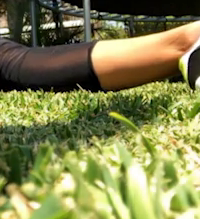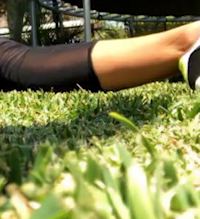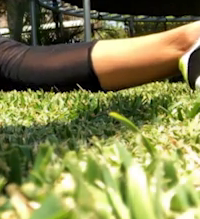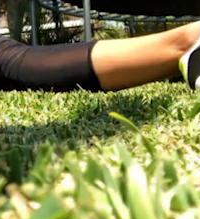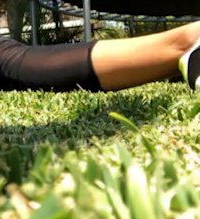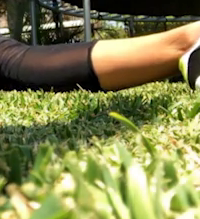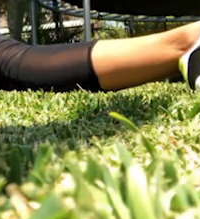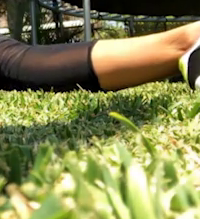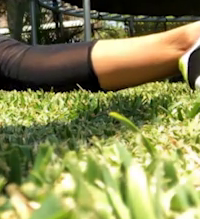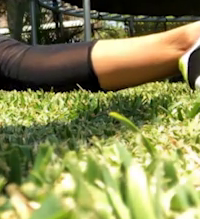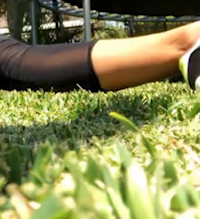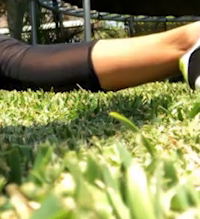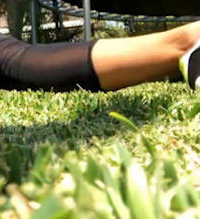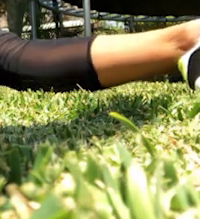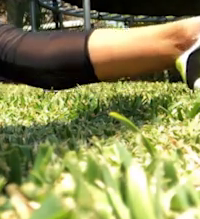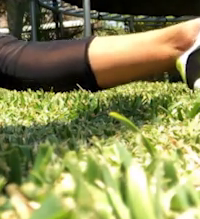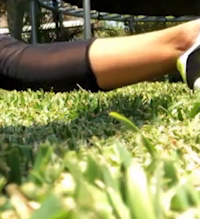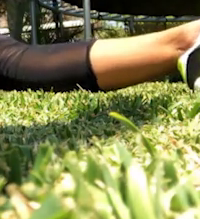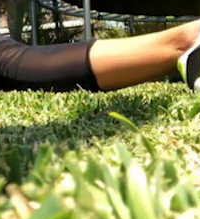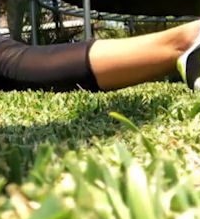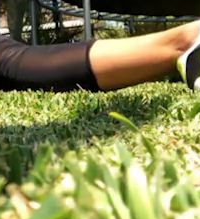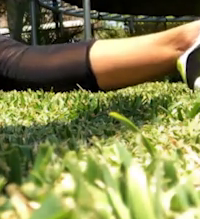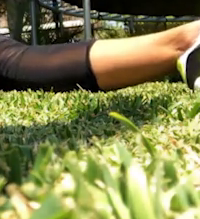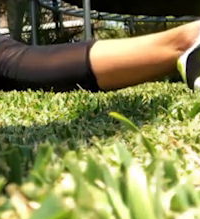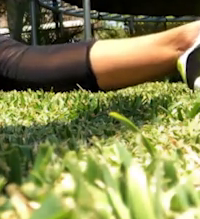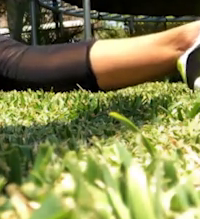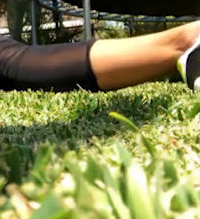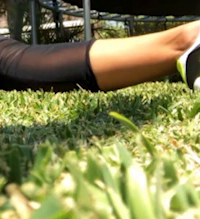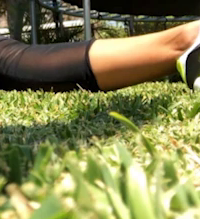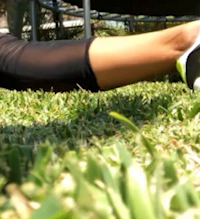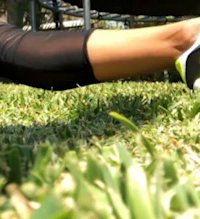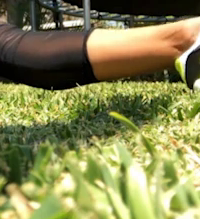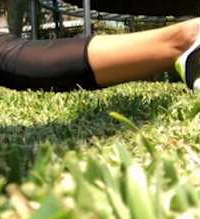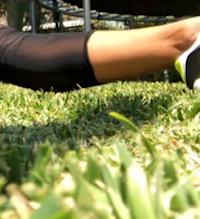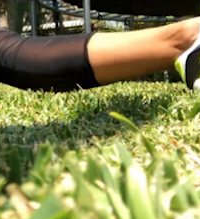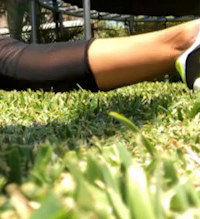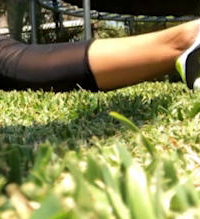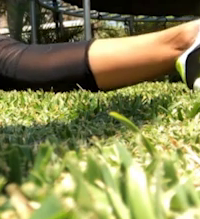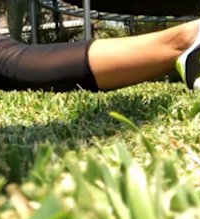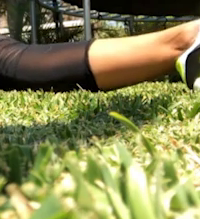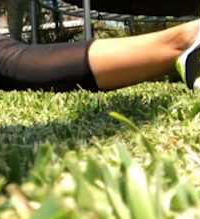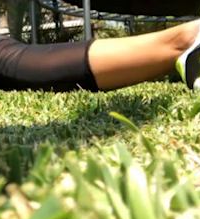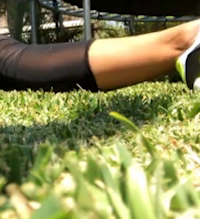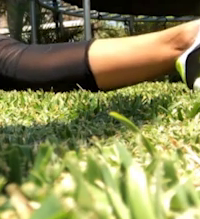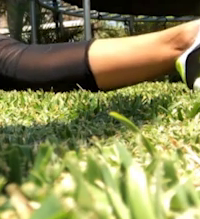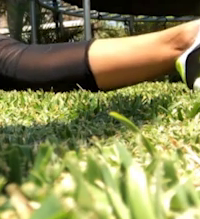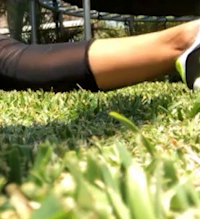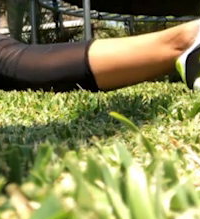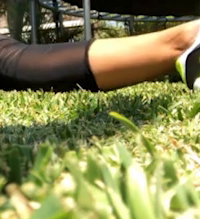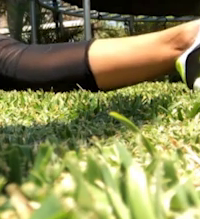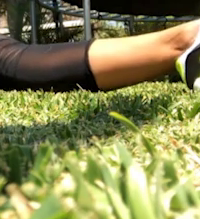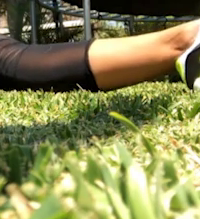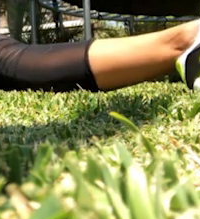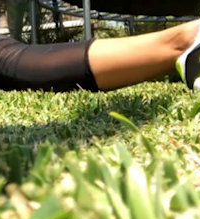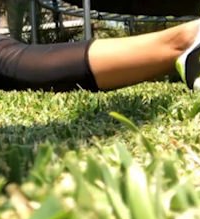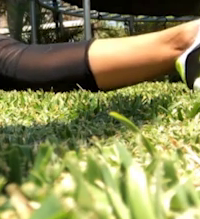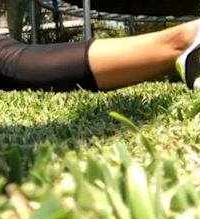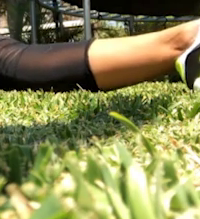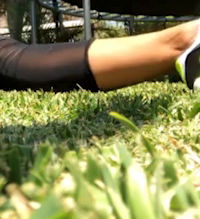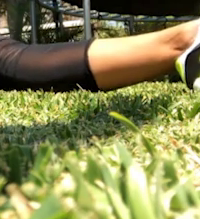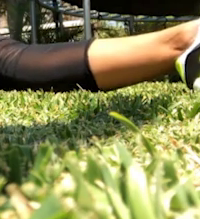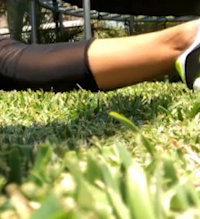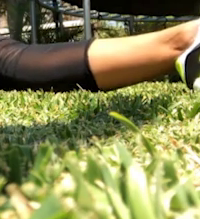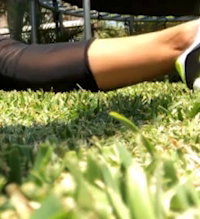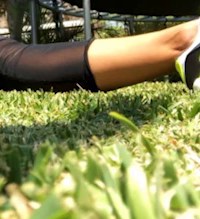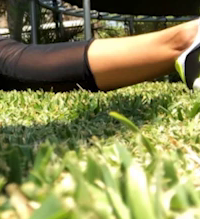Nos incorporamos. Y ahora vamos a levantar el brazo contrario del lado donde vamos a ir. ¿Ok? Entonces